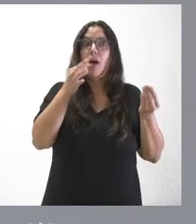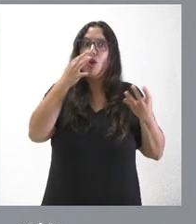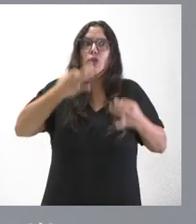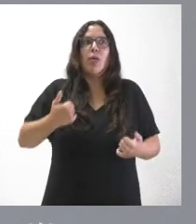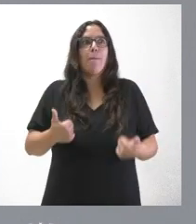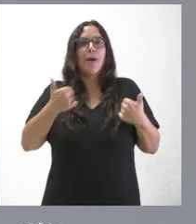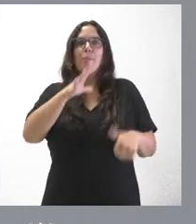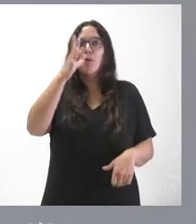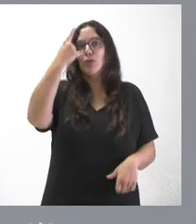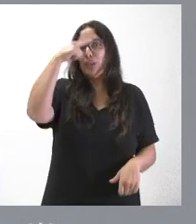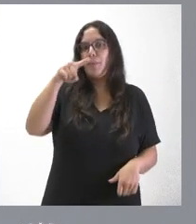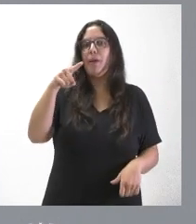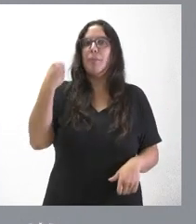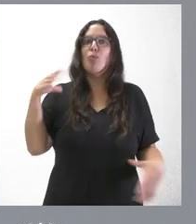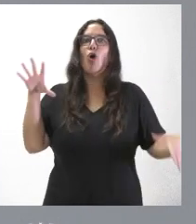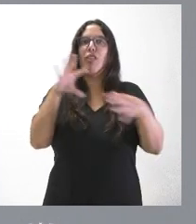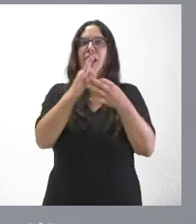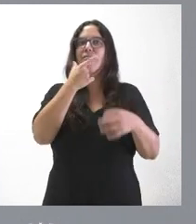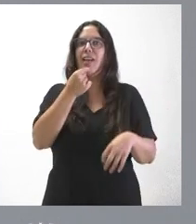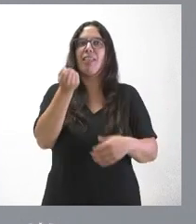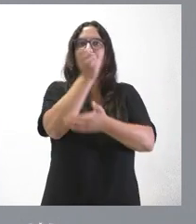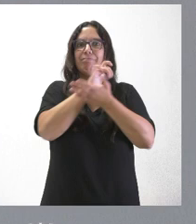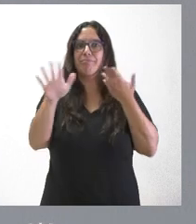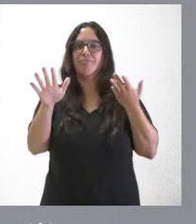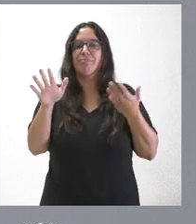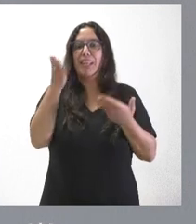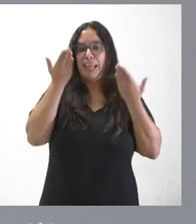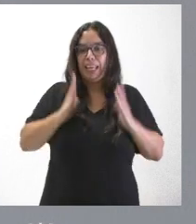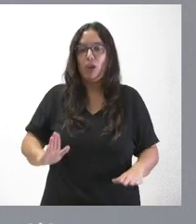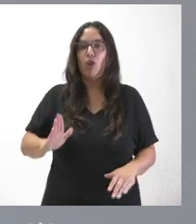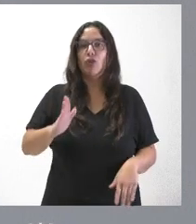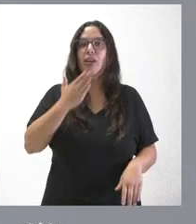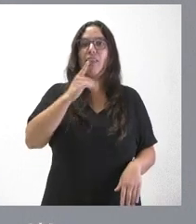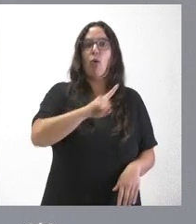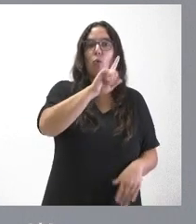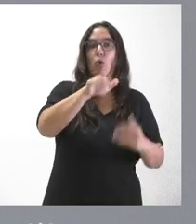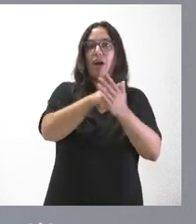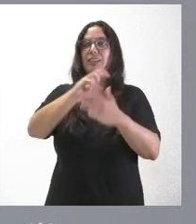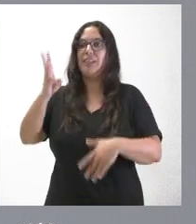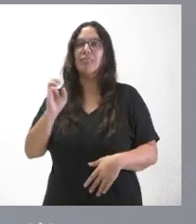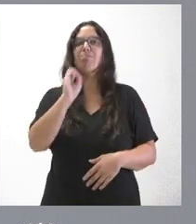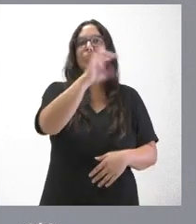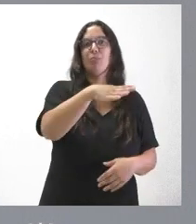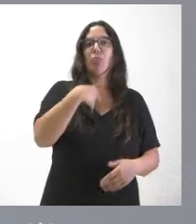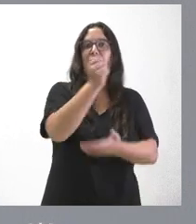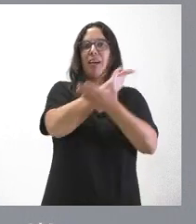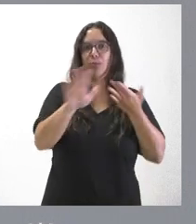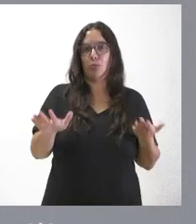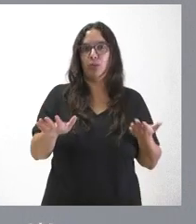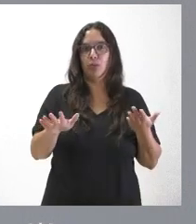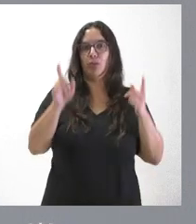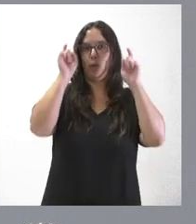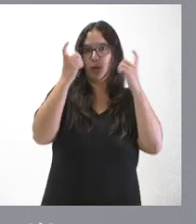al saber que pueden conciliar y que sus hijos de uno a tres años tienen garantizada la gratuidad en el mundo